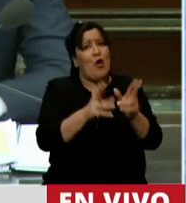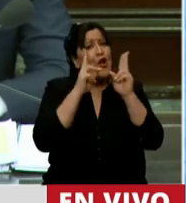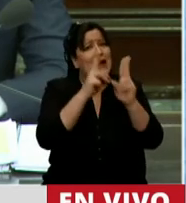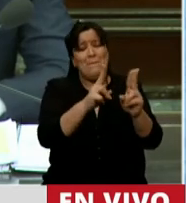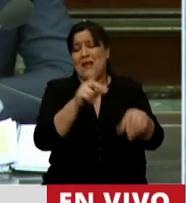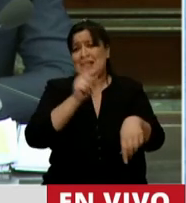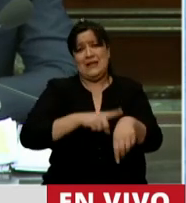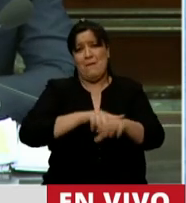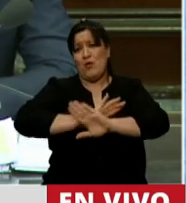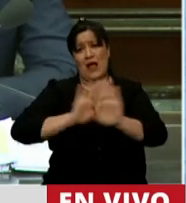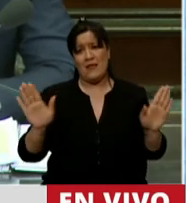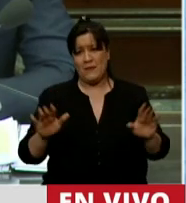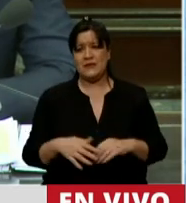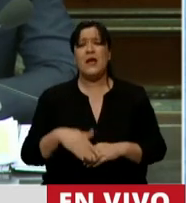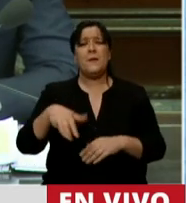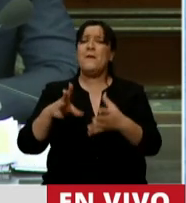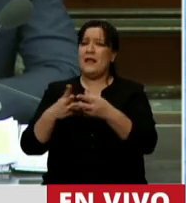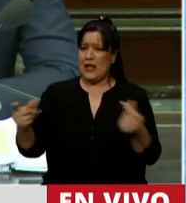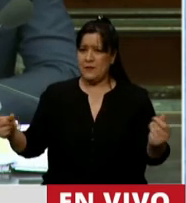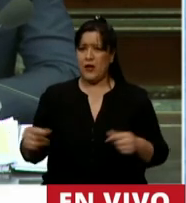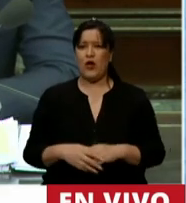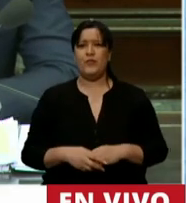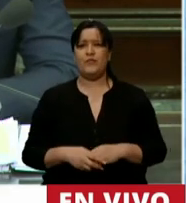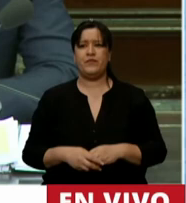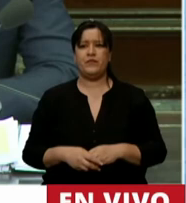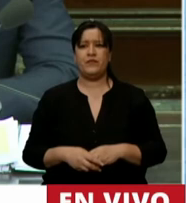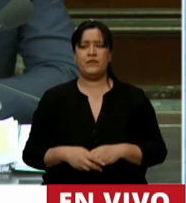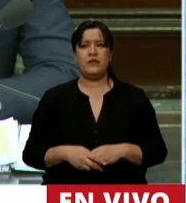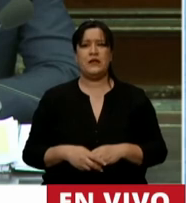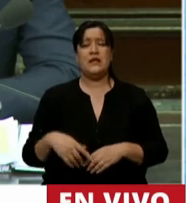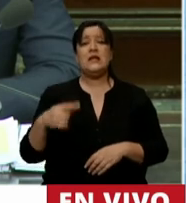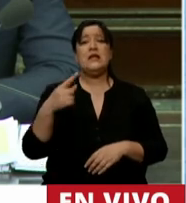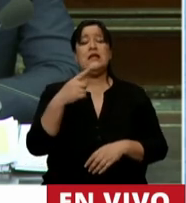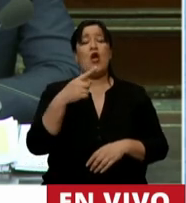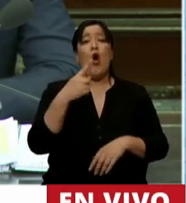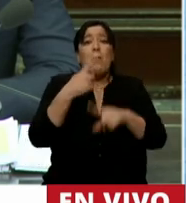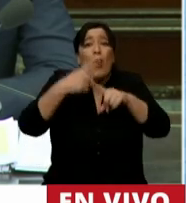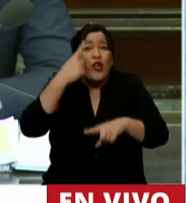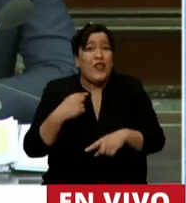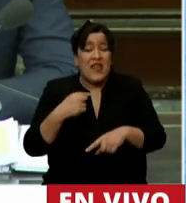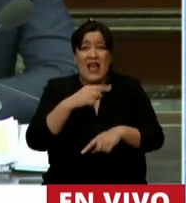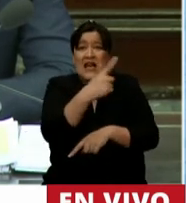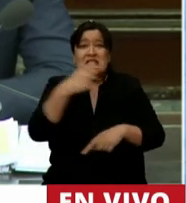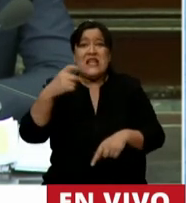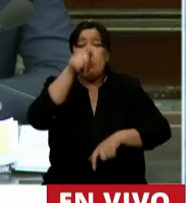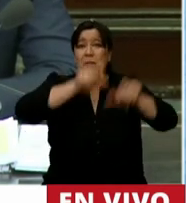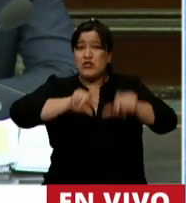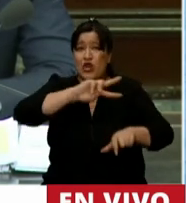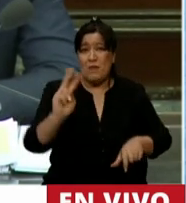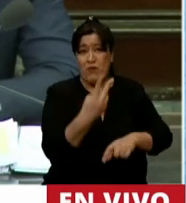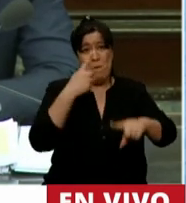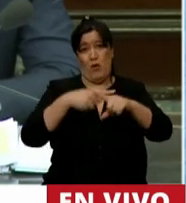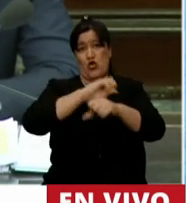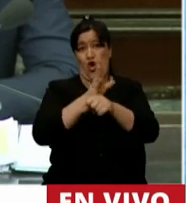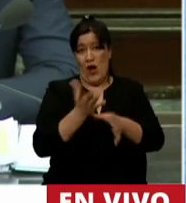tiempo, nada más que eso. Ya termino, Presidente. Se mueren 100 personas promedio por día, vienen muriéndose en el marco de esta pandemia. Si